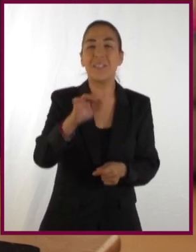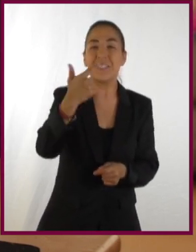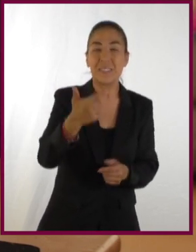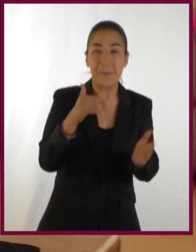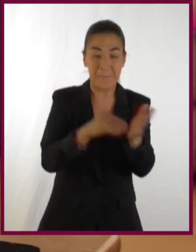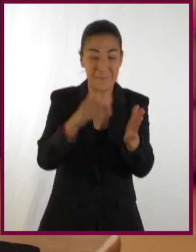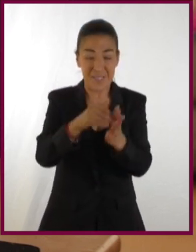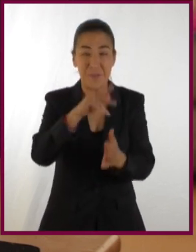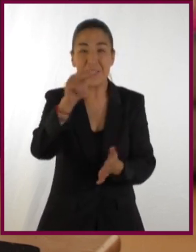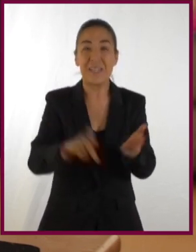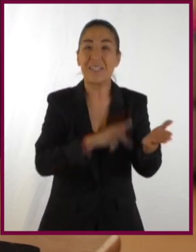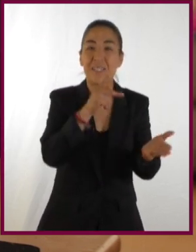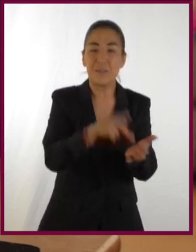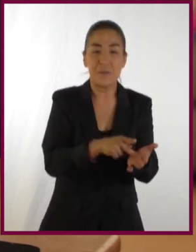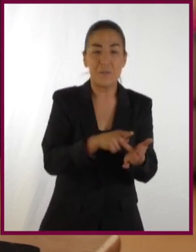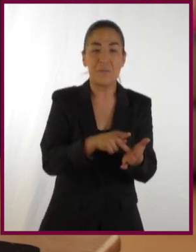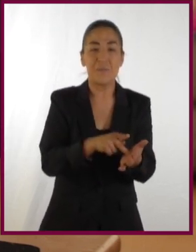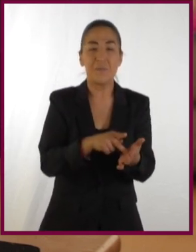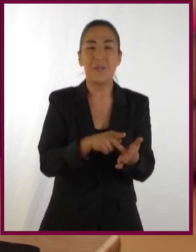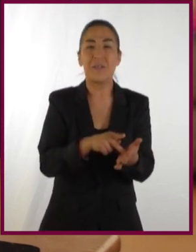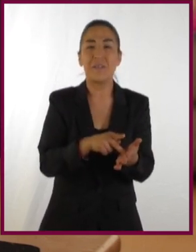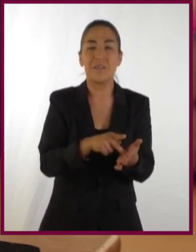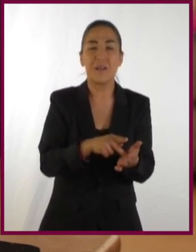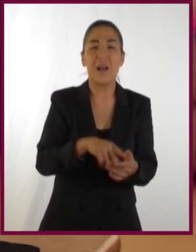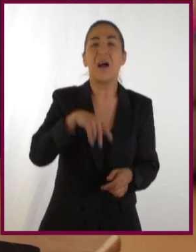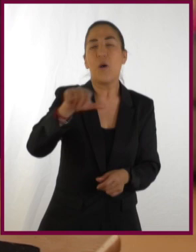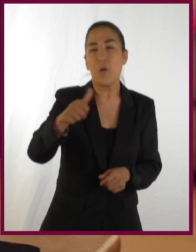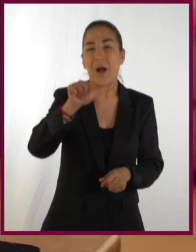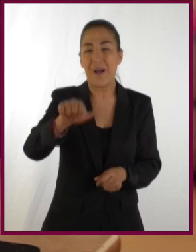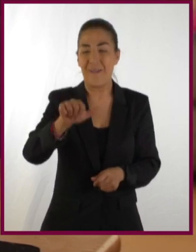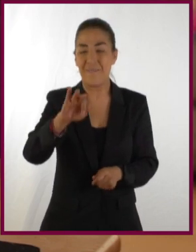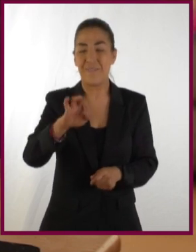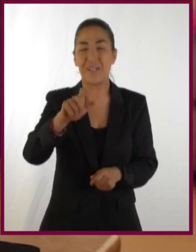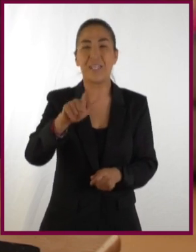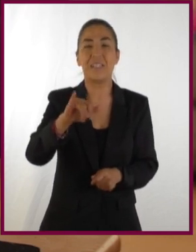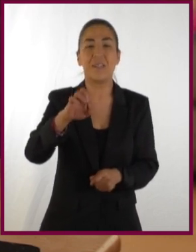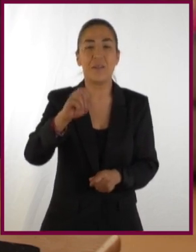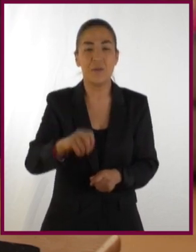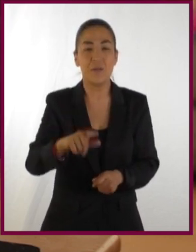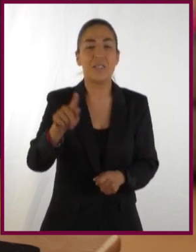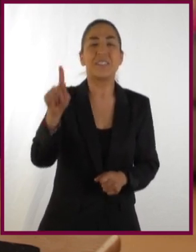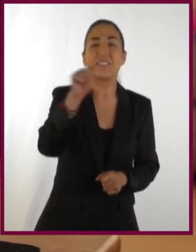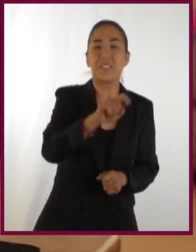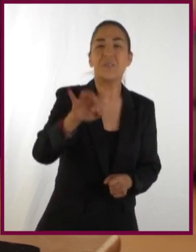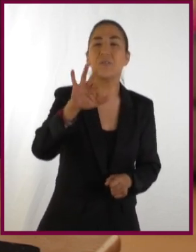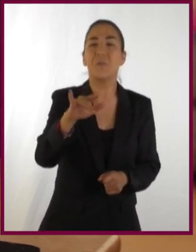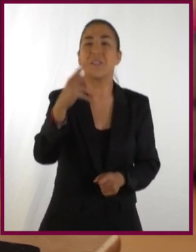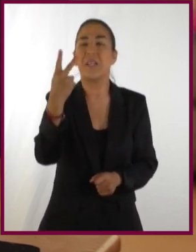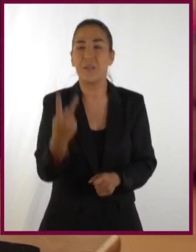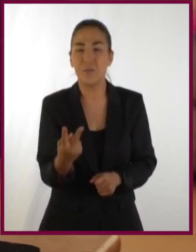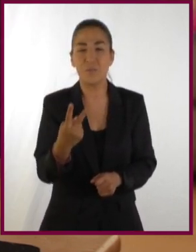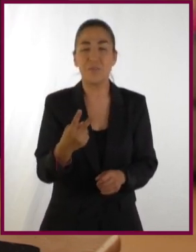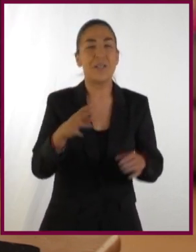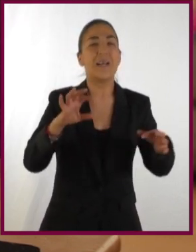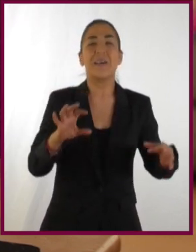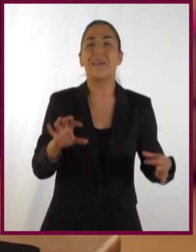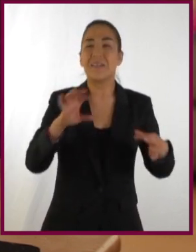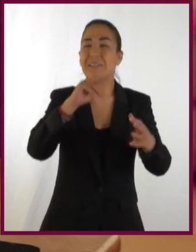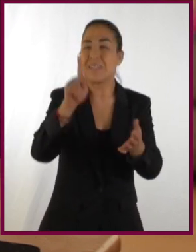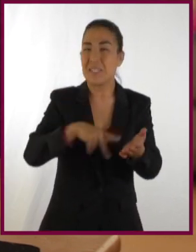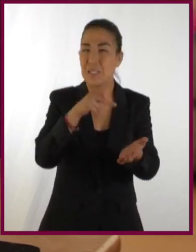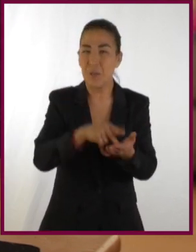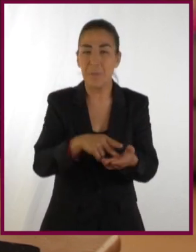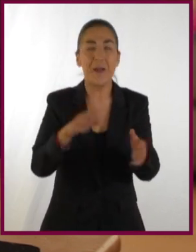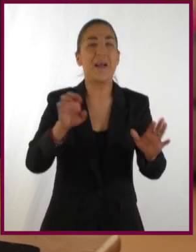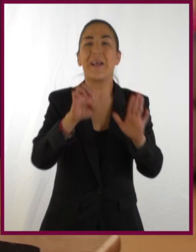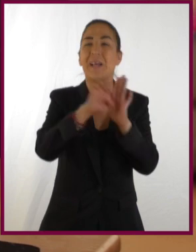147 millones de kilómetros. Ajá. Y el Afelio, que está a 152